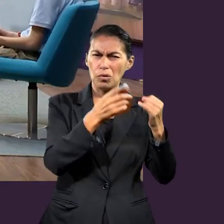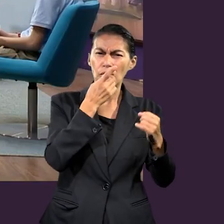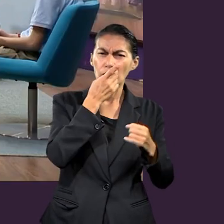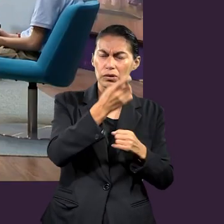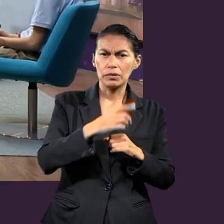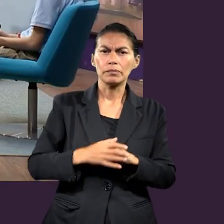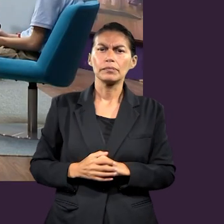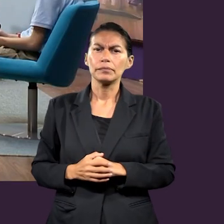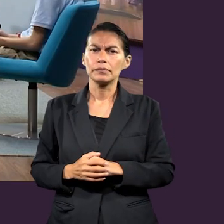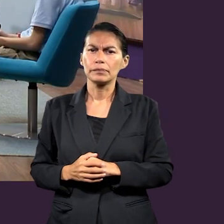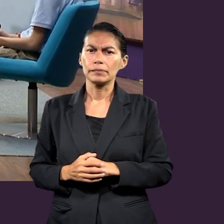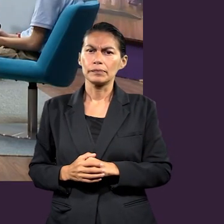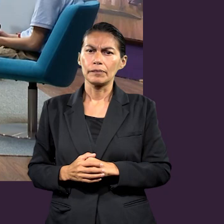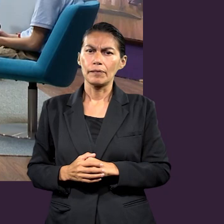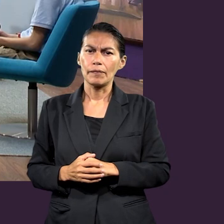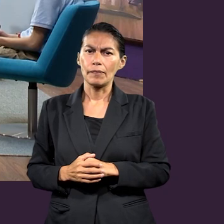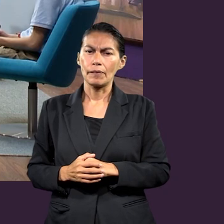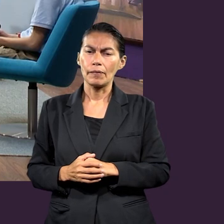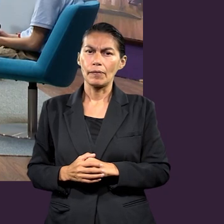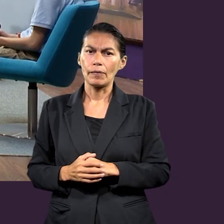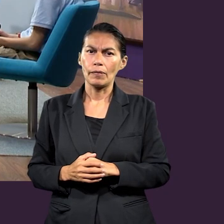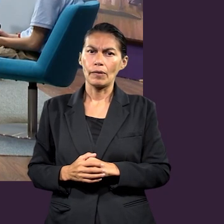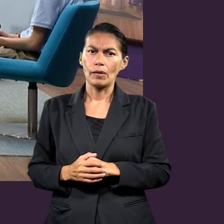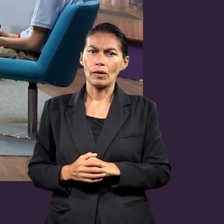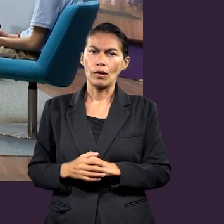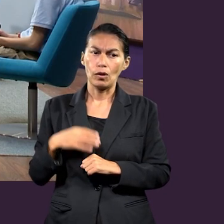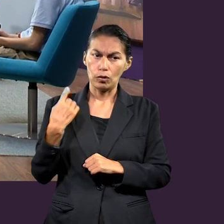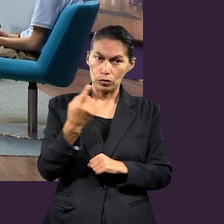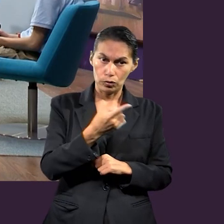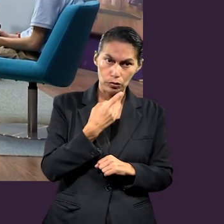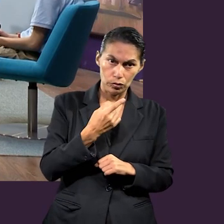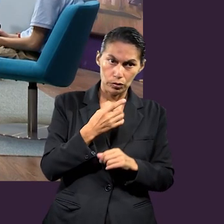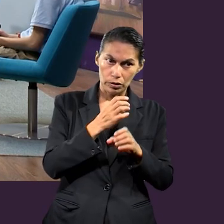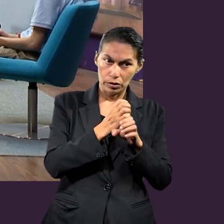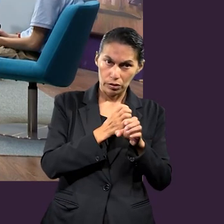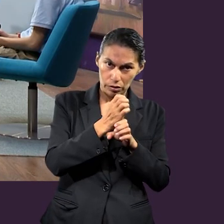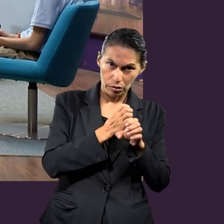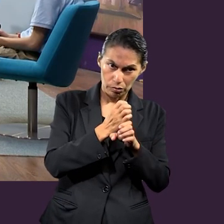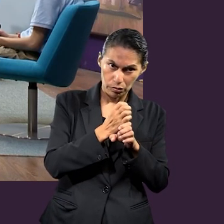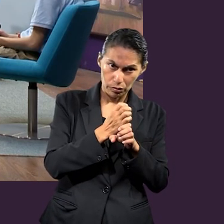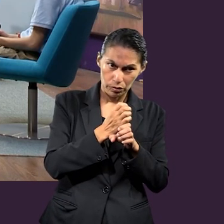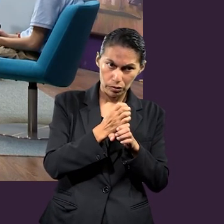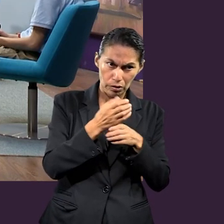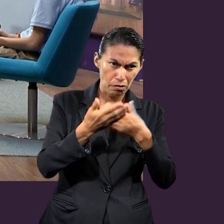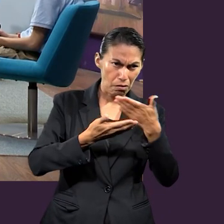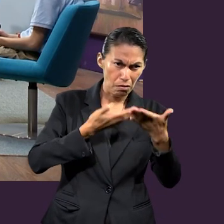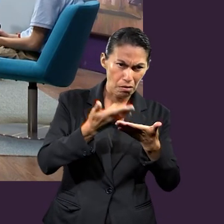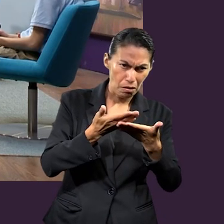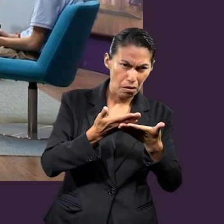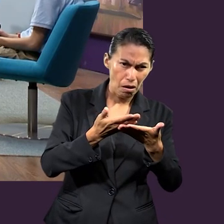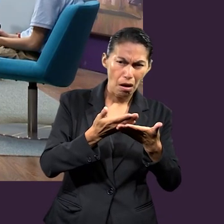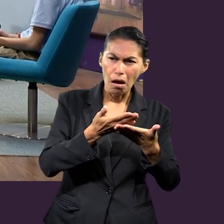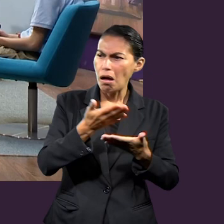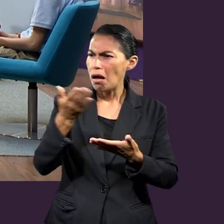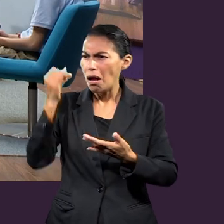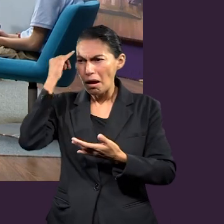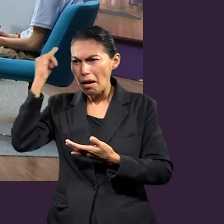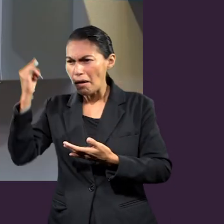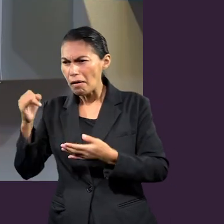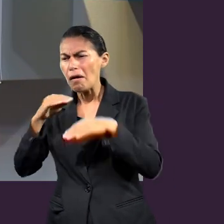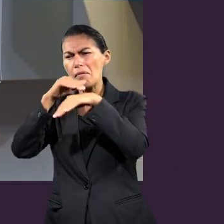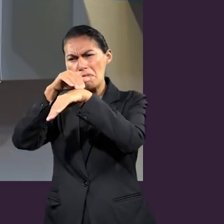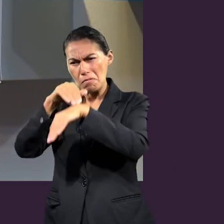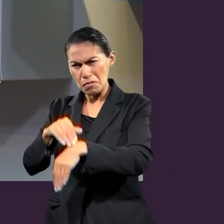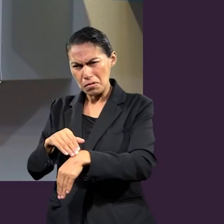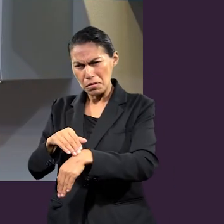Termina diciendo que debemos, si somos esclavos, debemos obedecerles